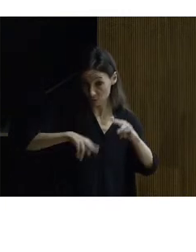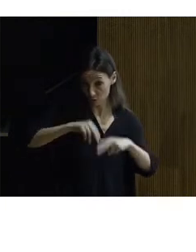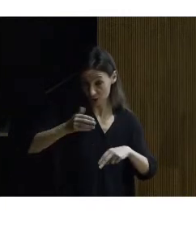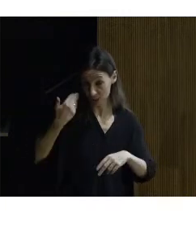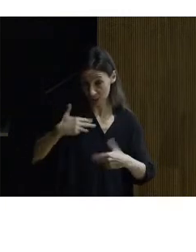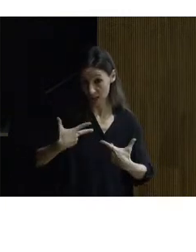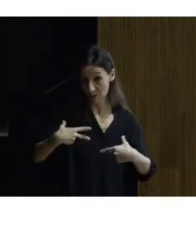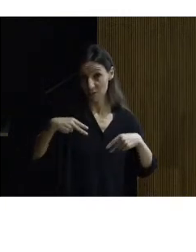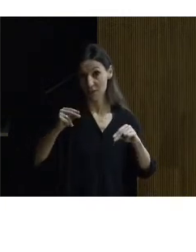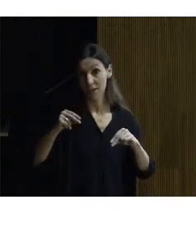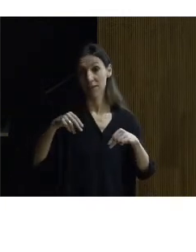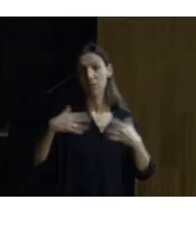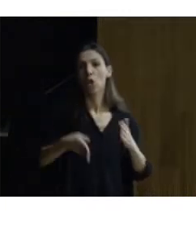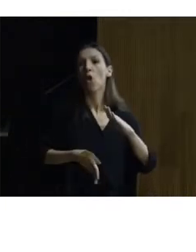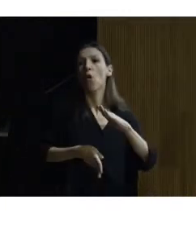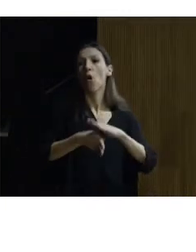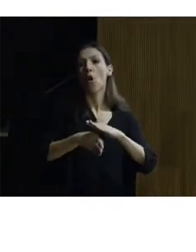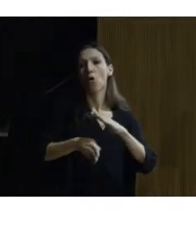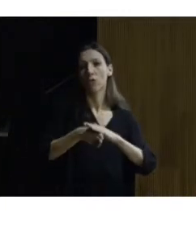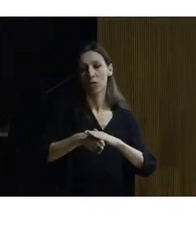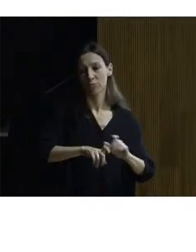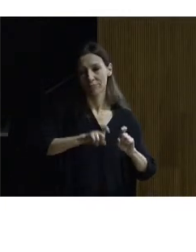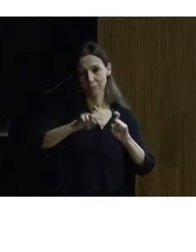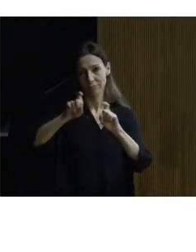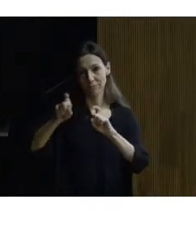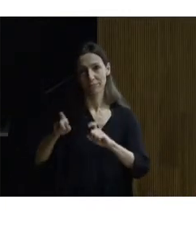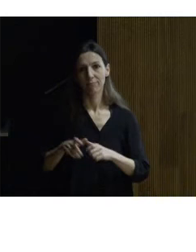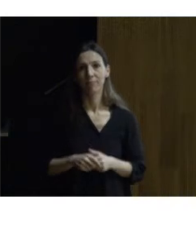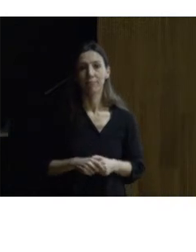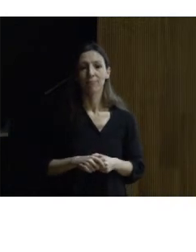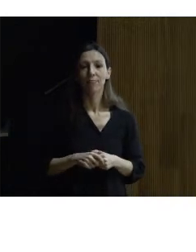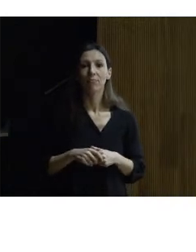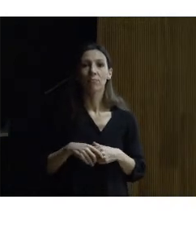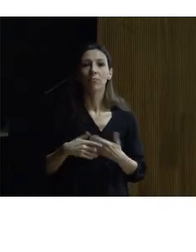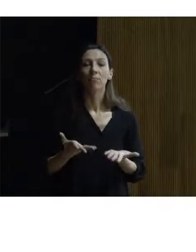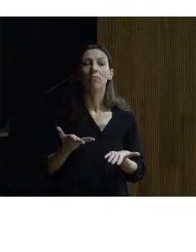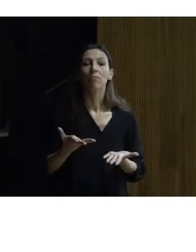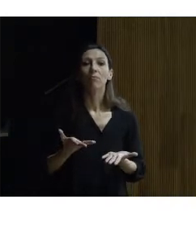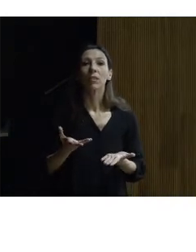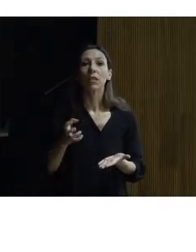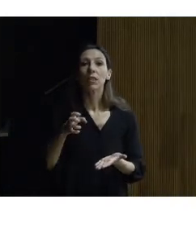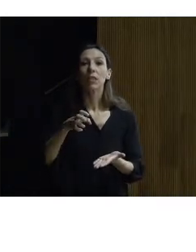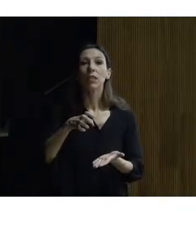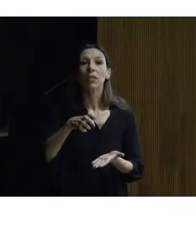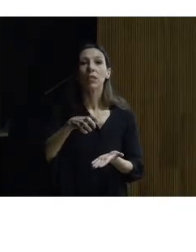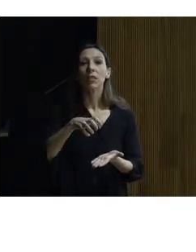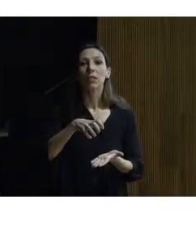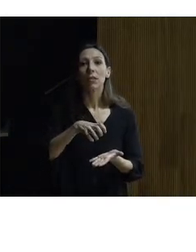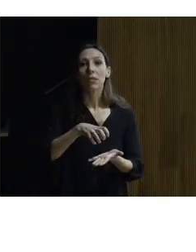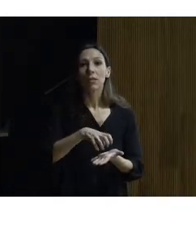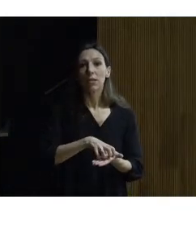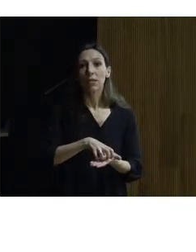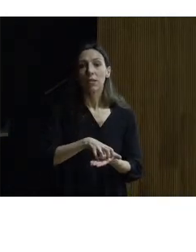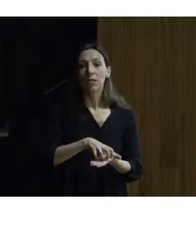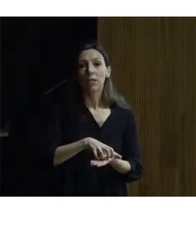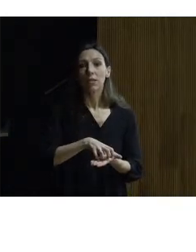siguió camino hacia Yuste la sede de de de de